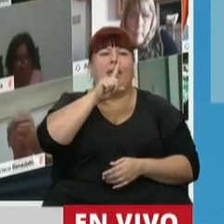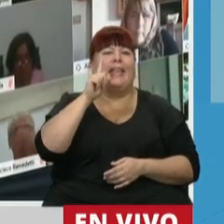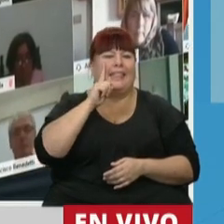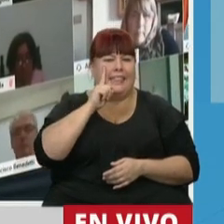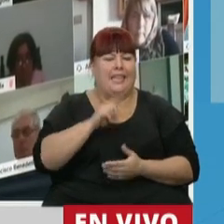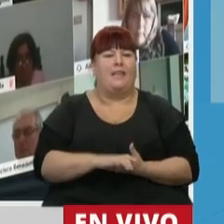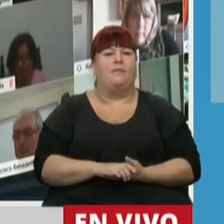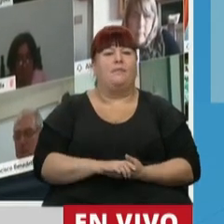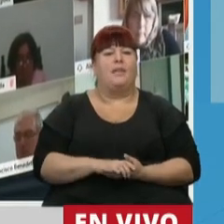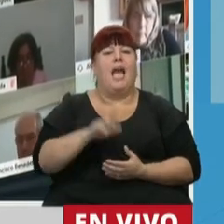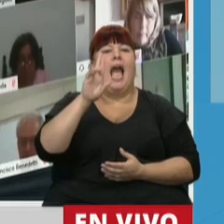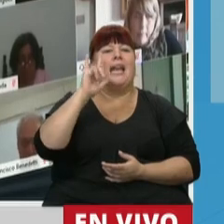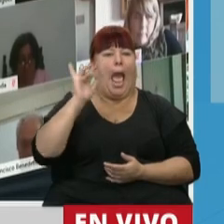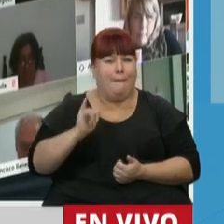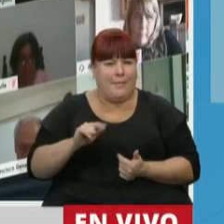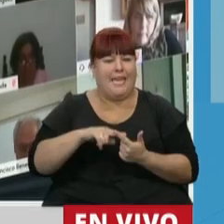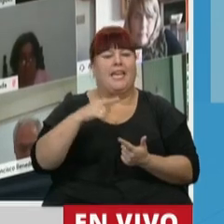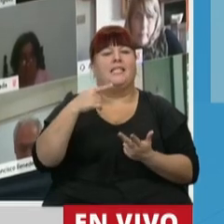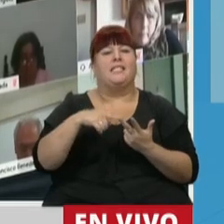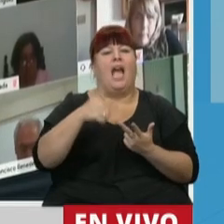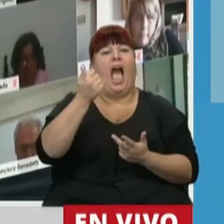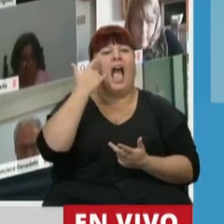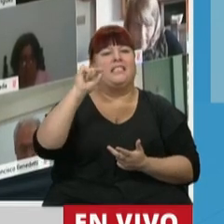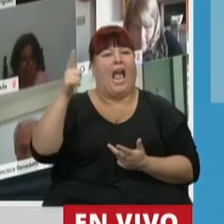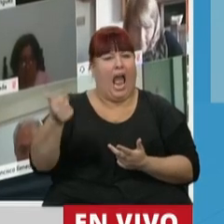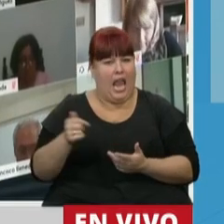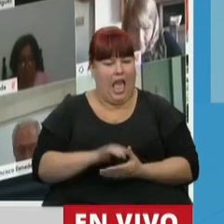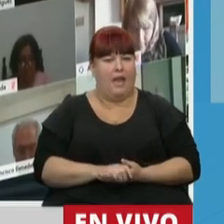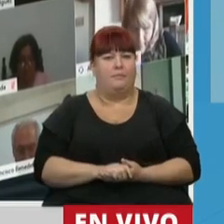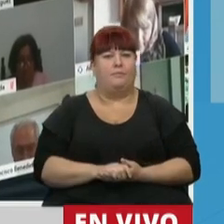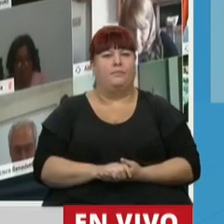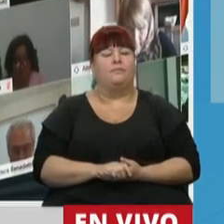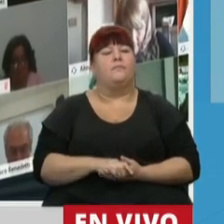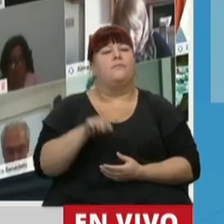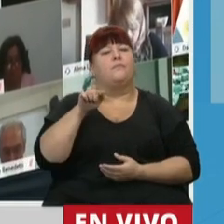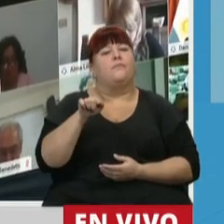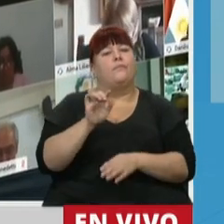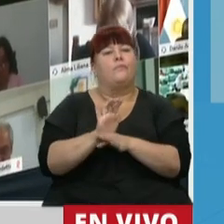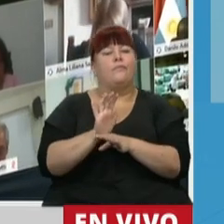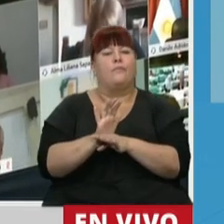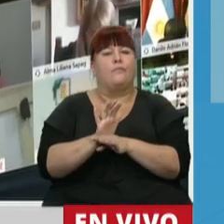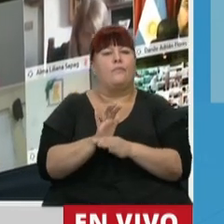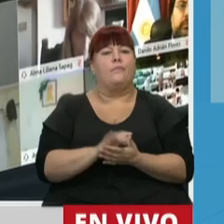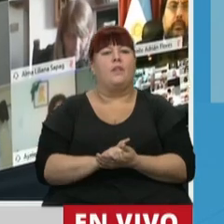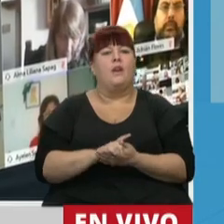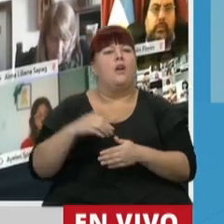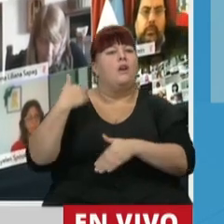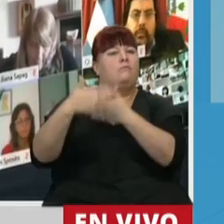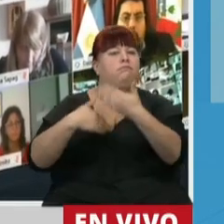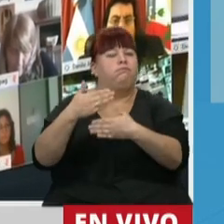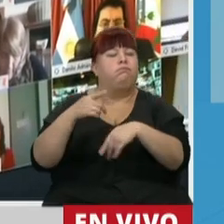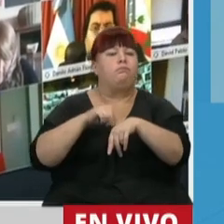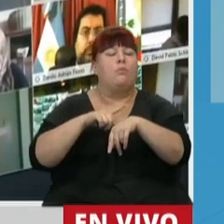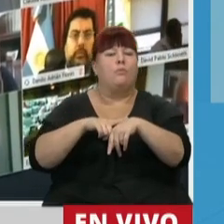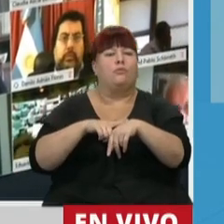de Jorge Ramírez, de Rogelio Ayala. Es parte del proceso que se